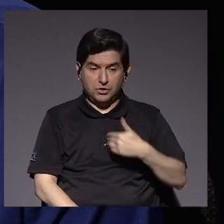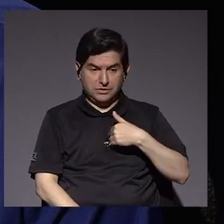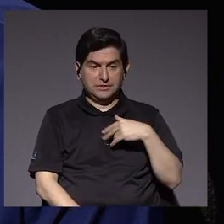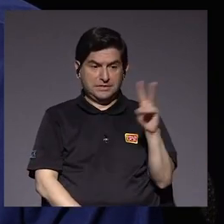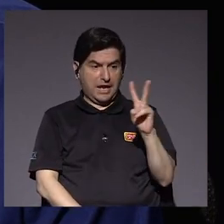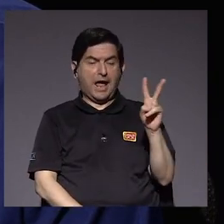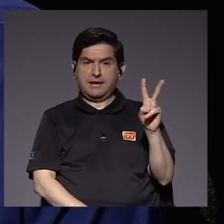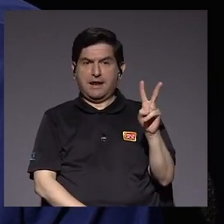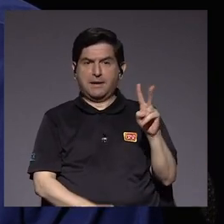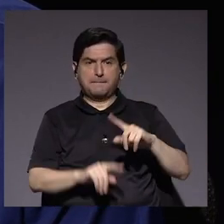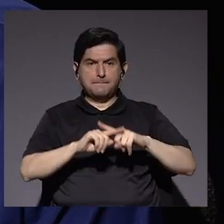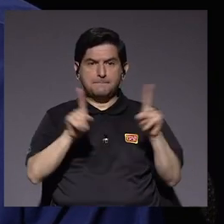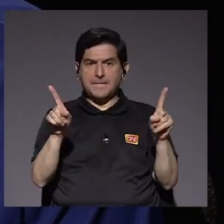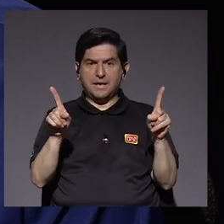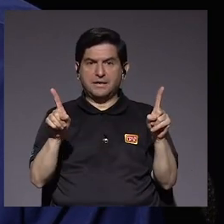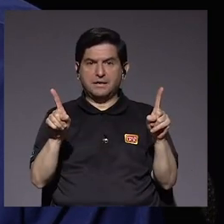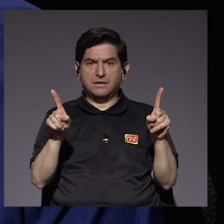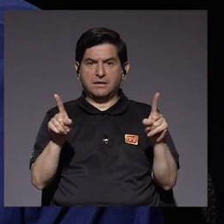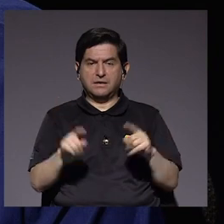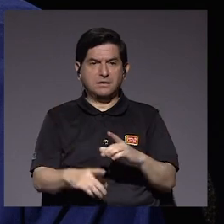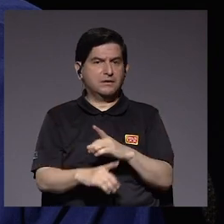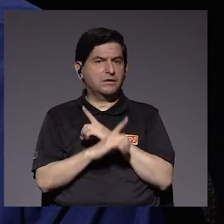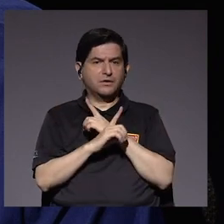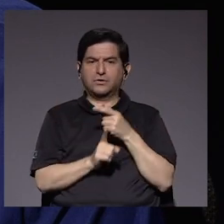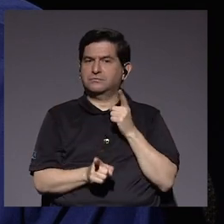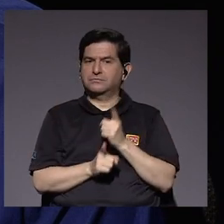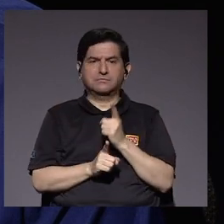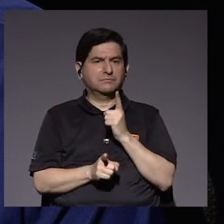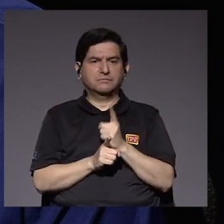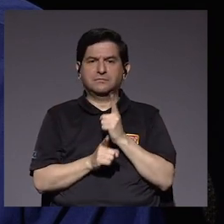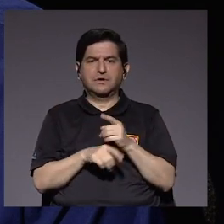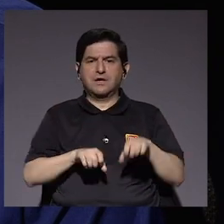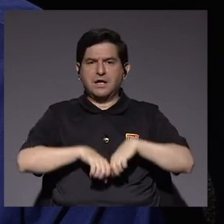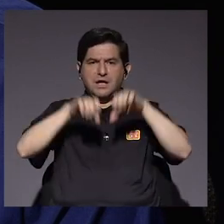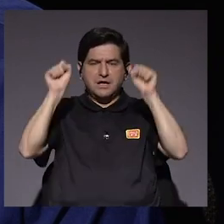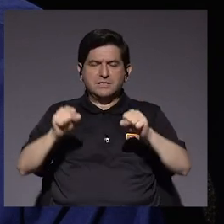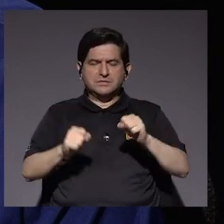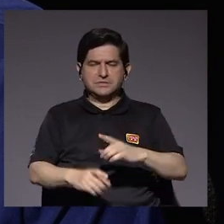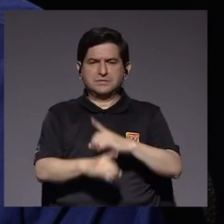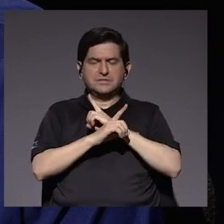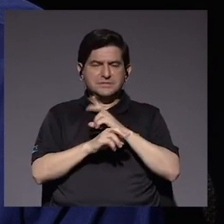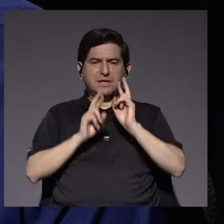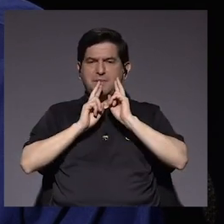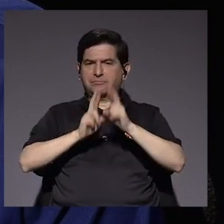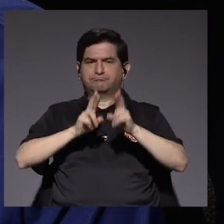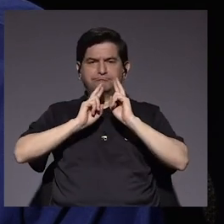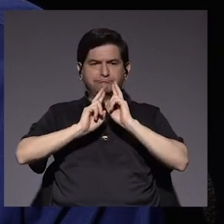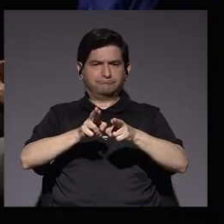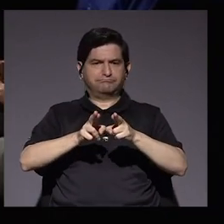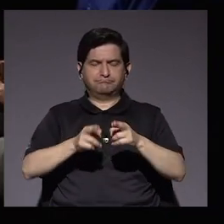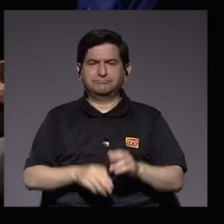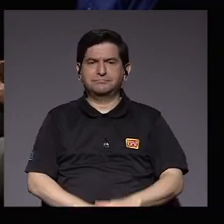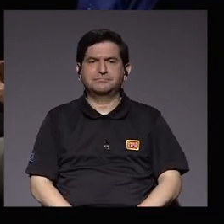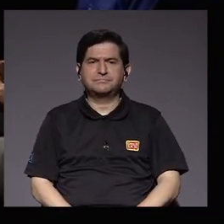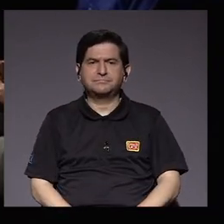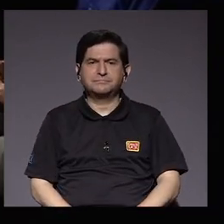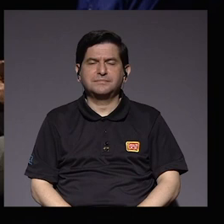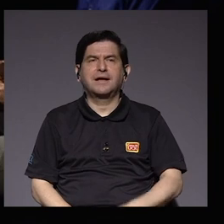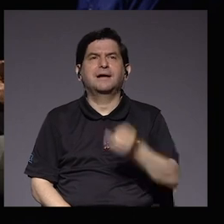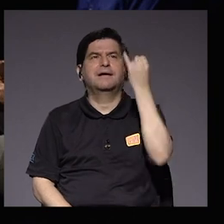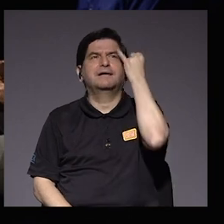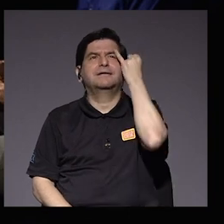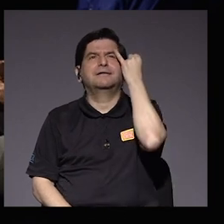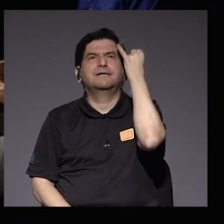el virus y no logran defenderse adecuadamente porque su sistema inmune todavía no ha respondido. Entonces,